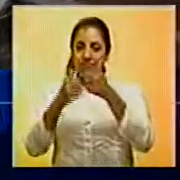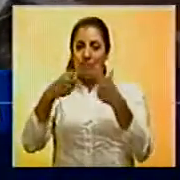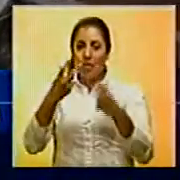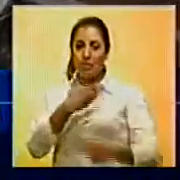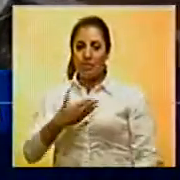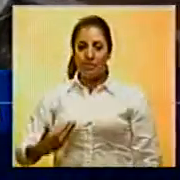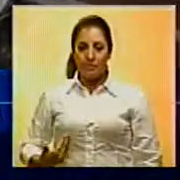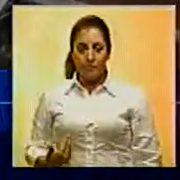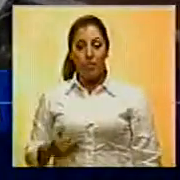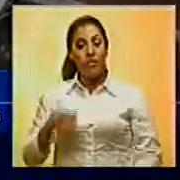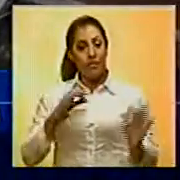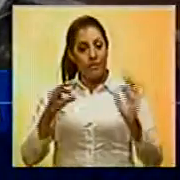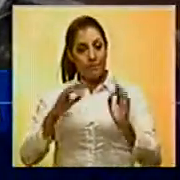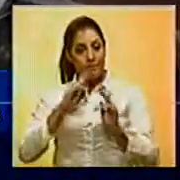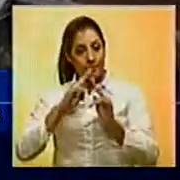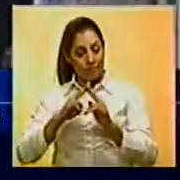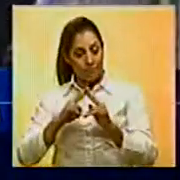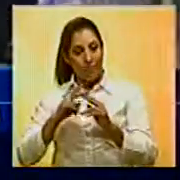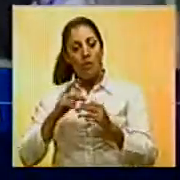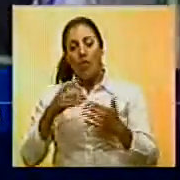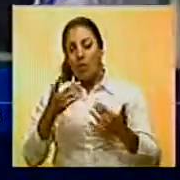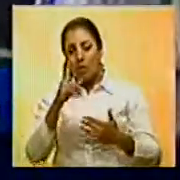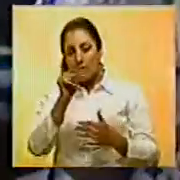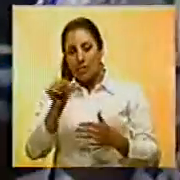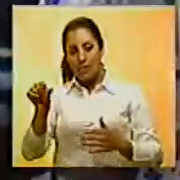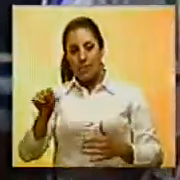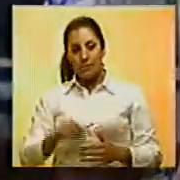mandato. Se prevé que los resultados sean informados en una semana.